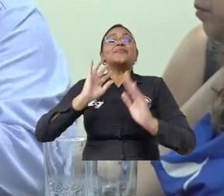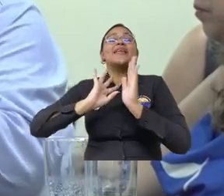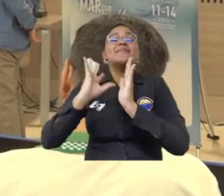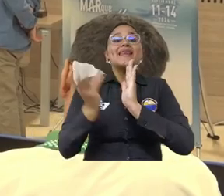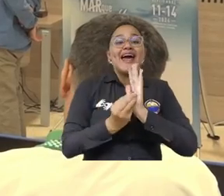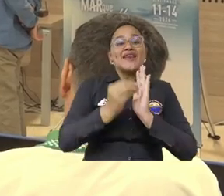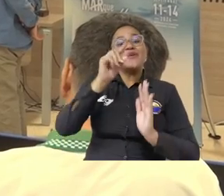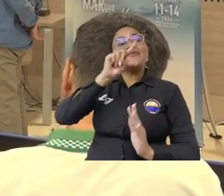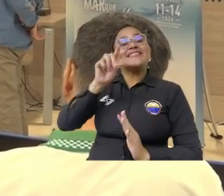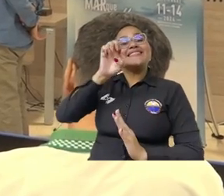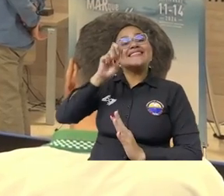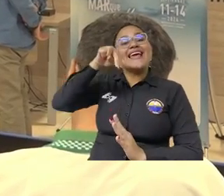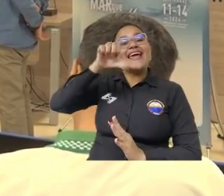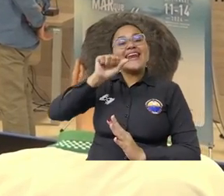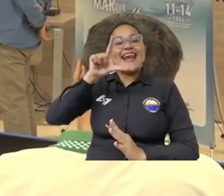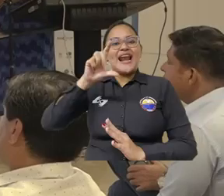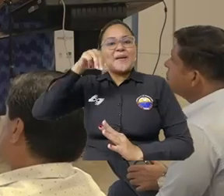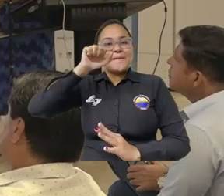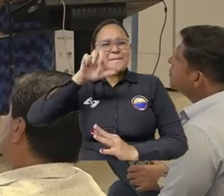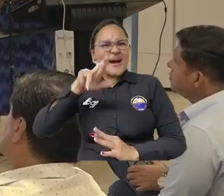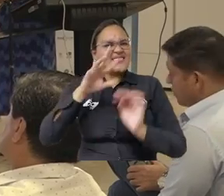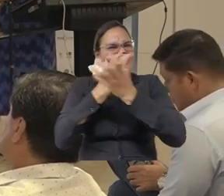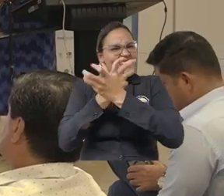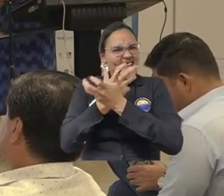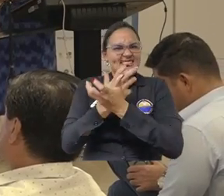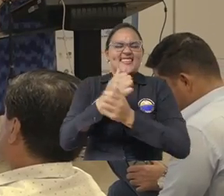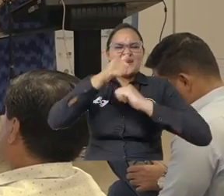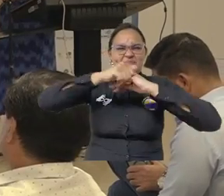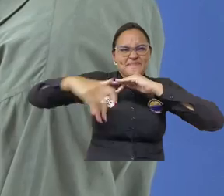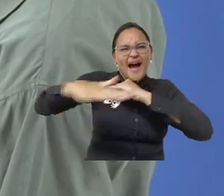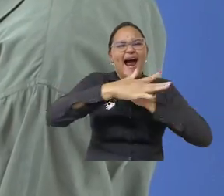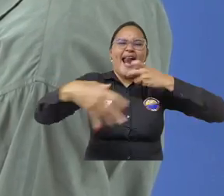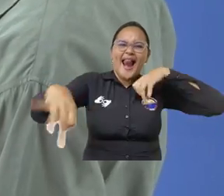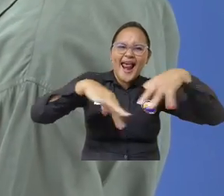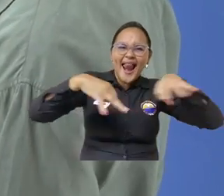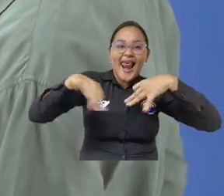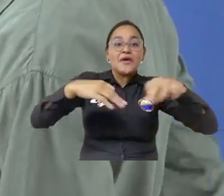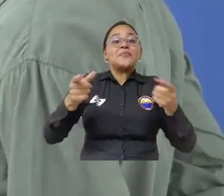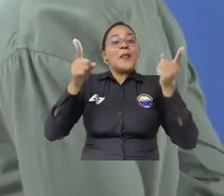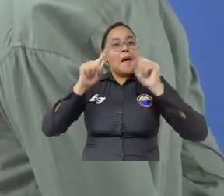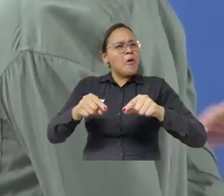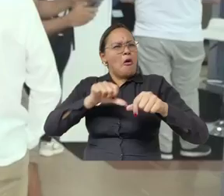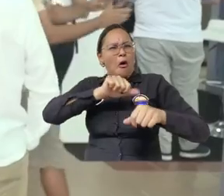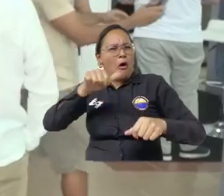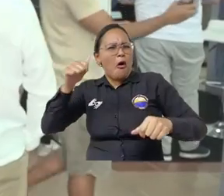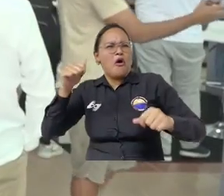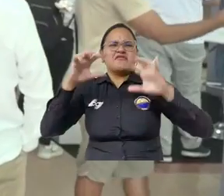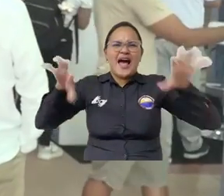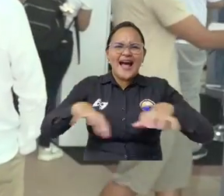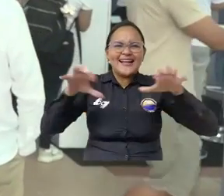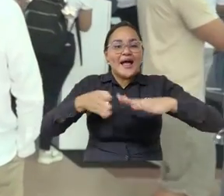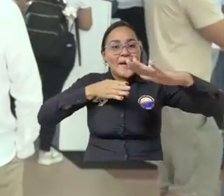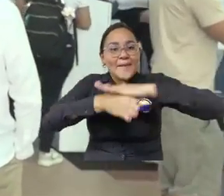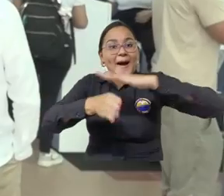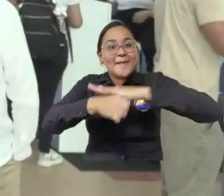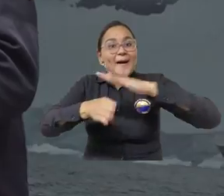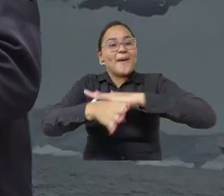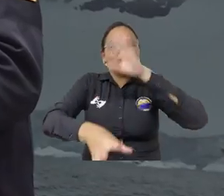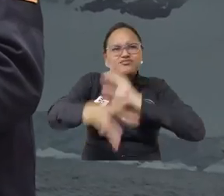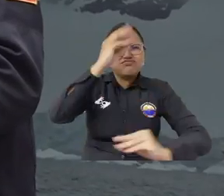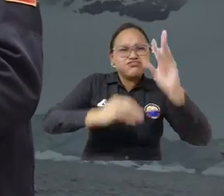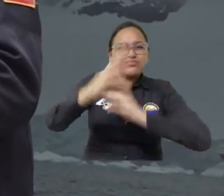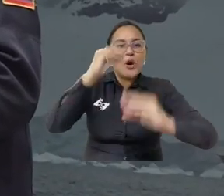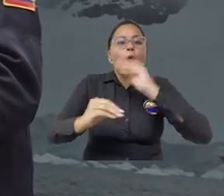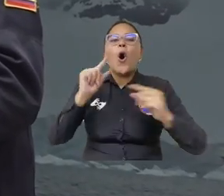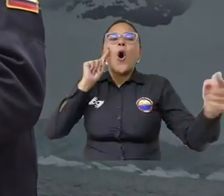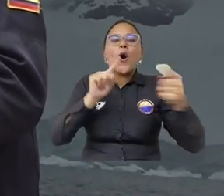El Seminario Senal Mar, el más importante en Ciencias del Mar y otros eventos abiertos para todo público en torno